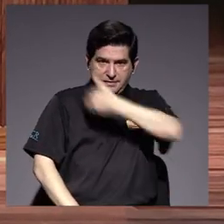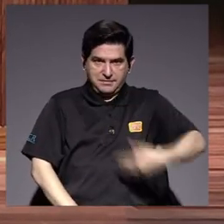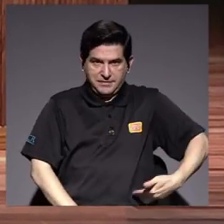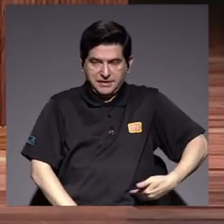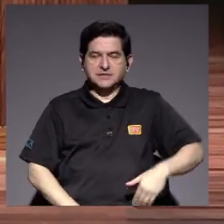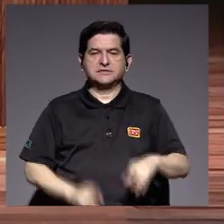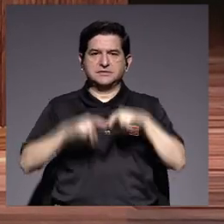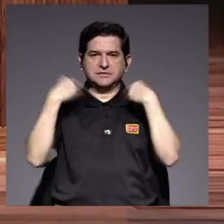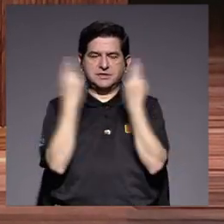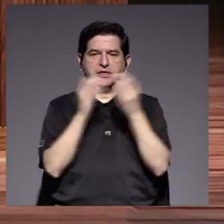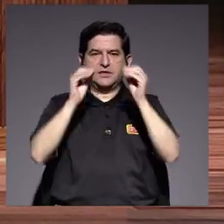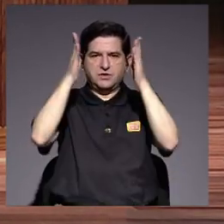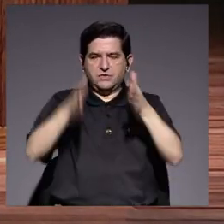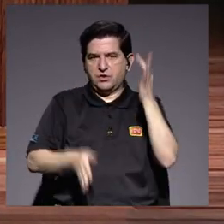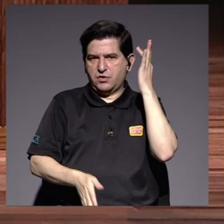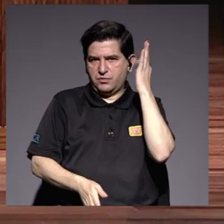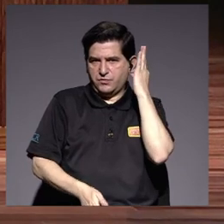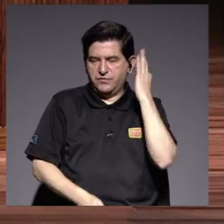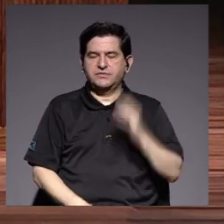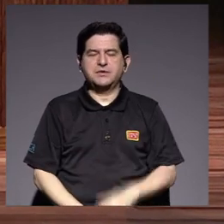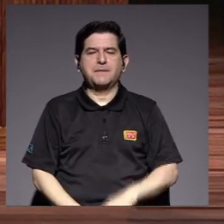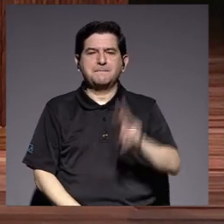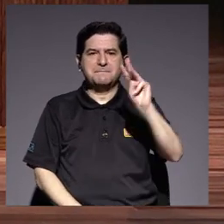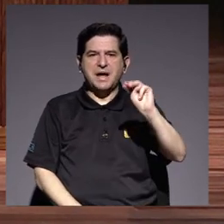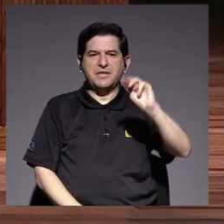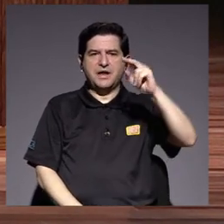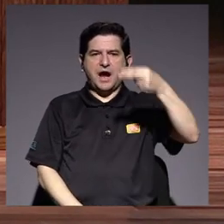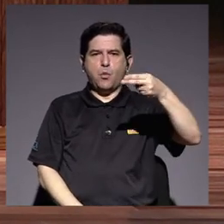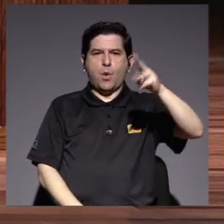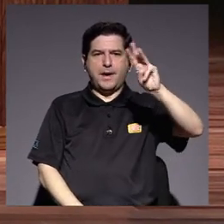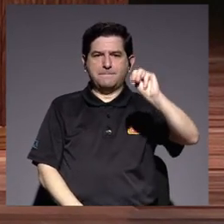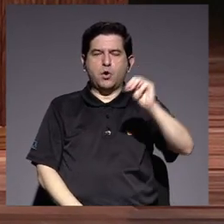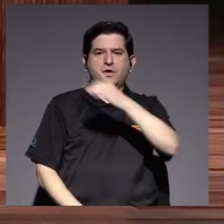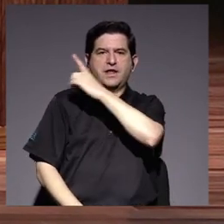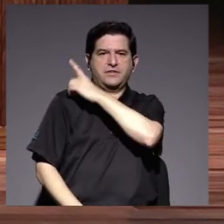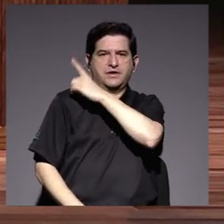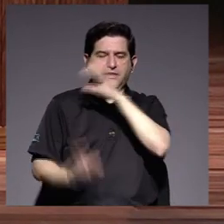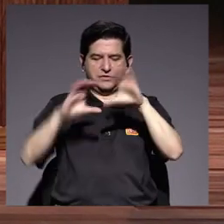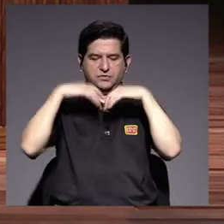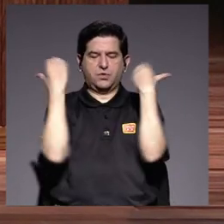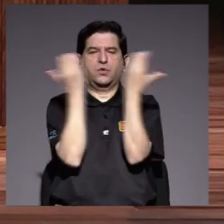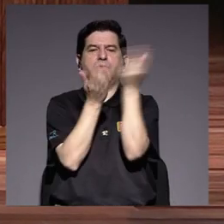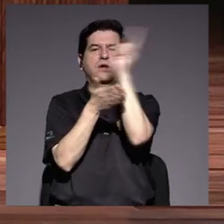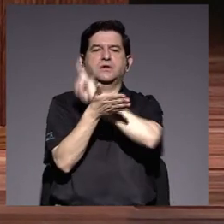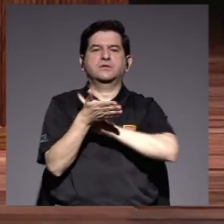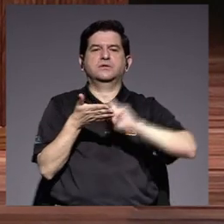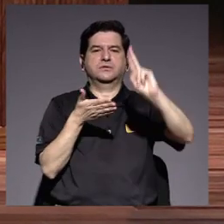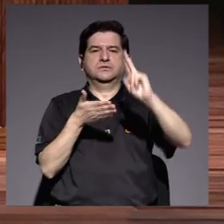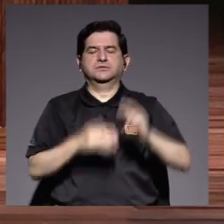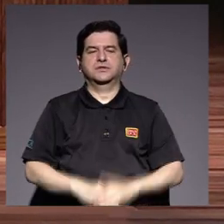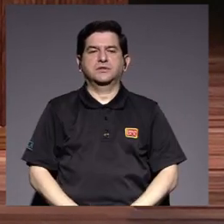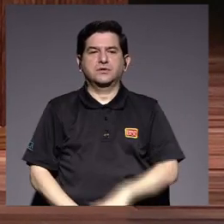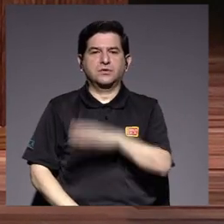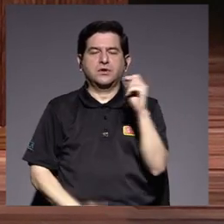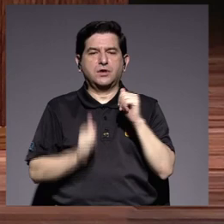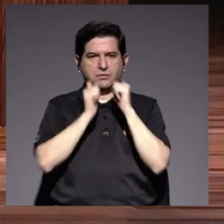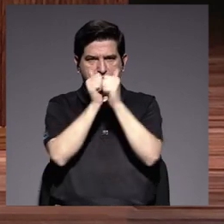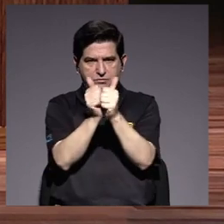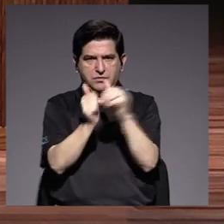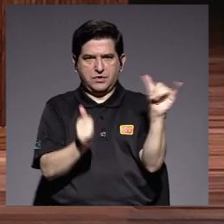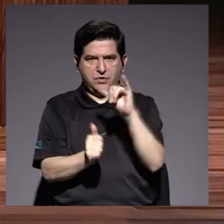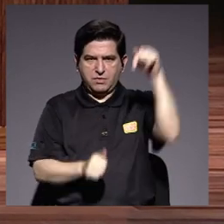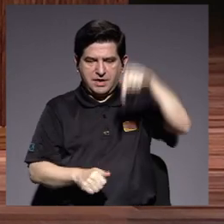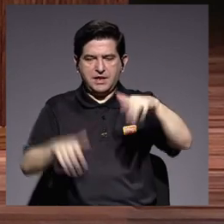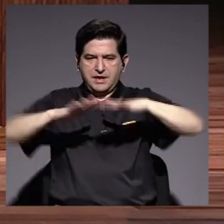sesión la profesora catedrática Madeline Howard Mora, directora del Consejo Universitario, y le acompañan también